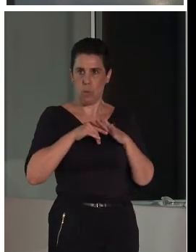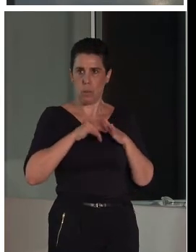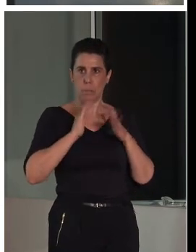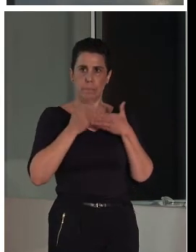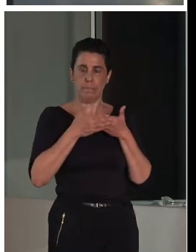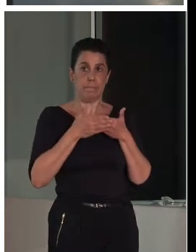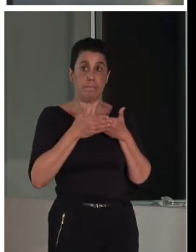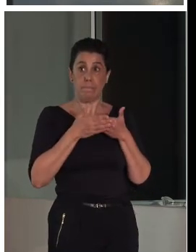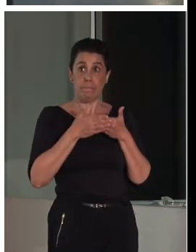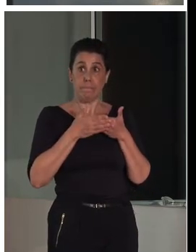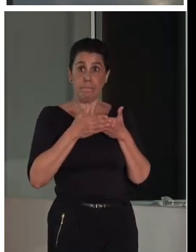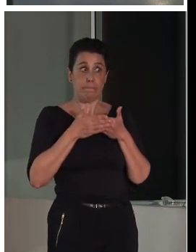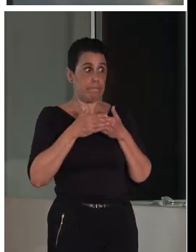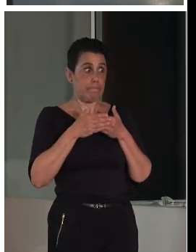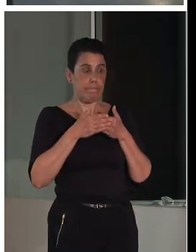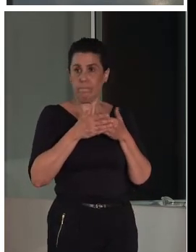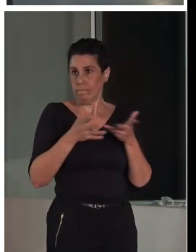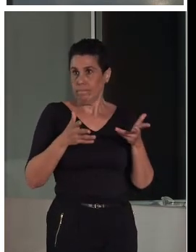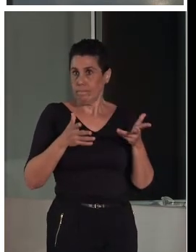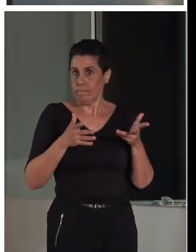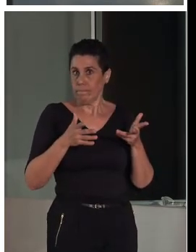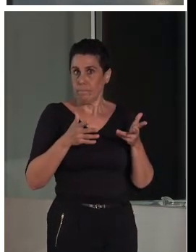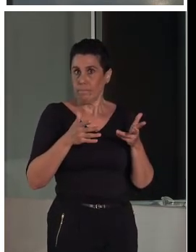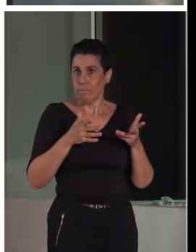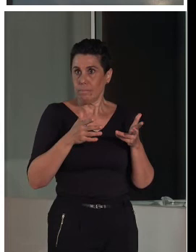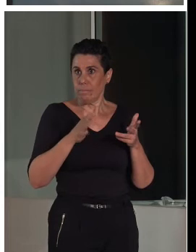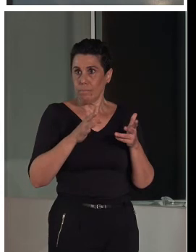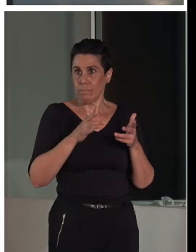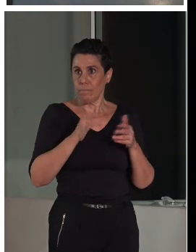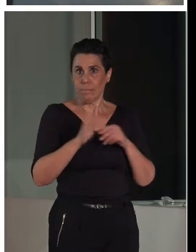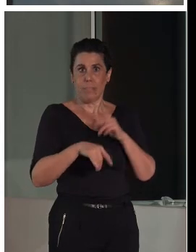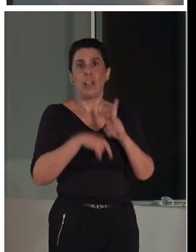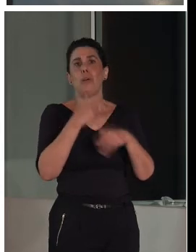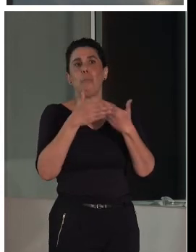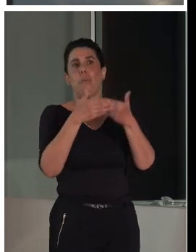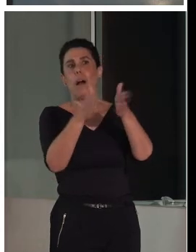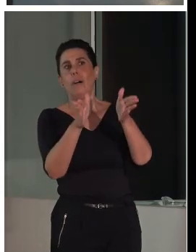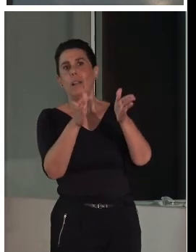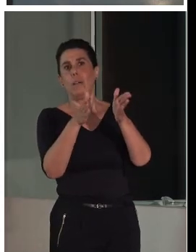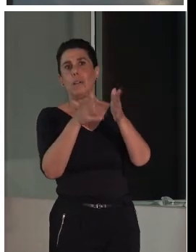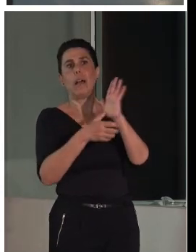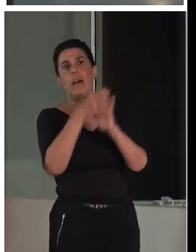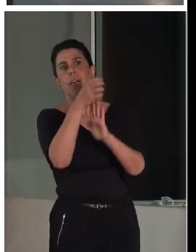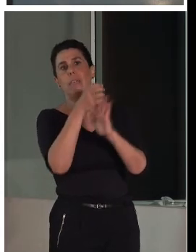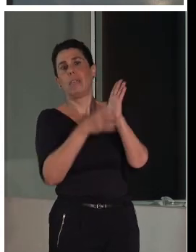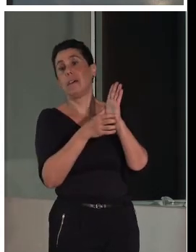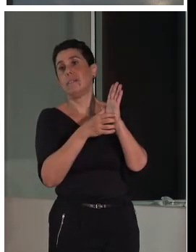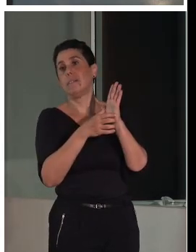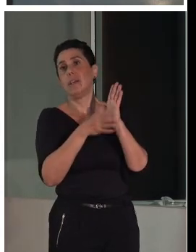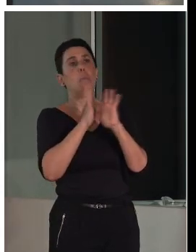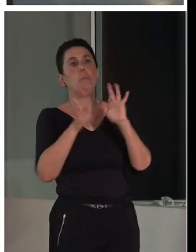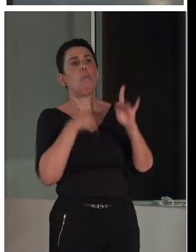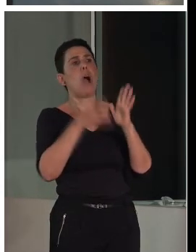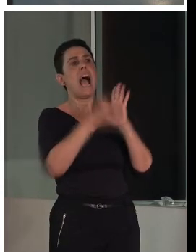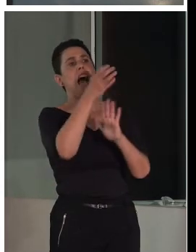Y luego abres la puerta y resulta que te encuentras un ascensor. Pero está cerrada la puerta. Y no puedes utilizar